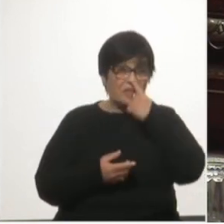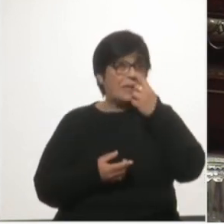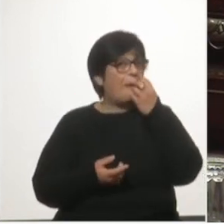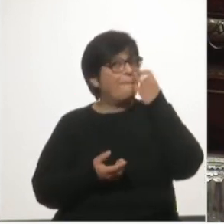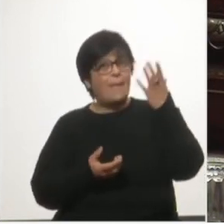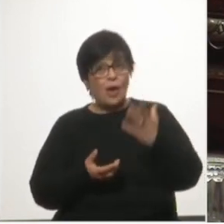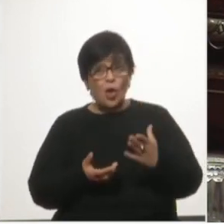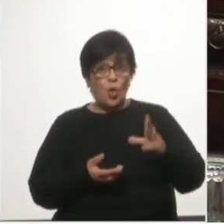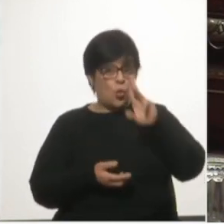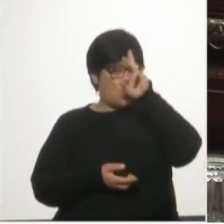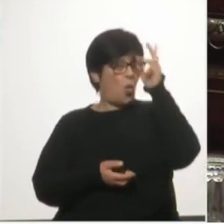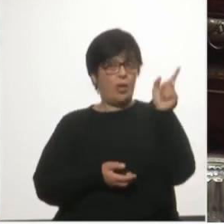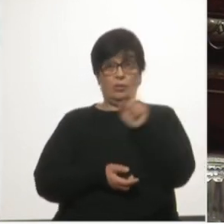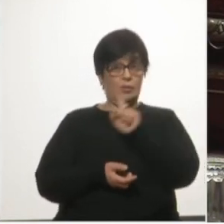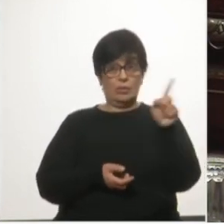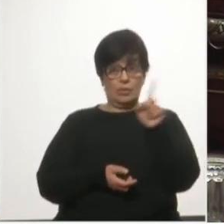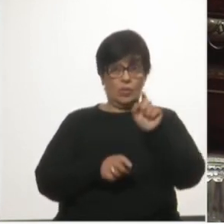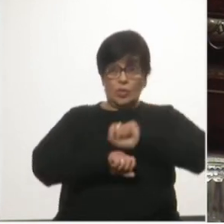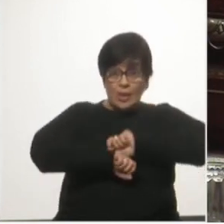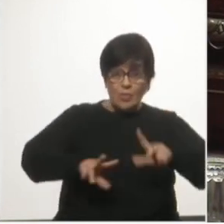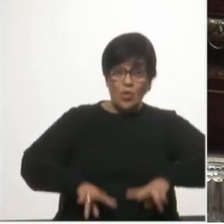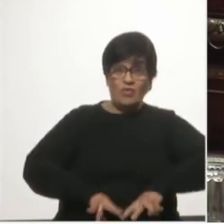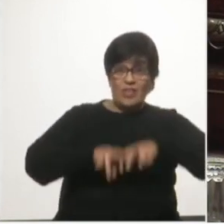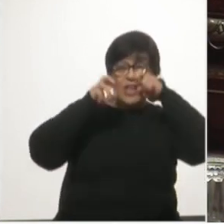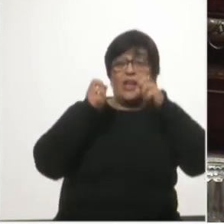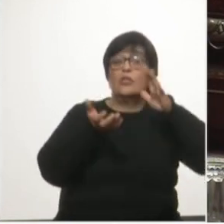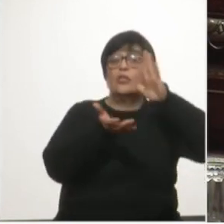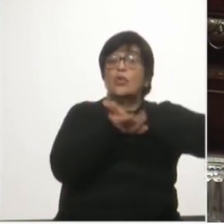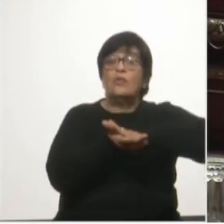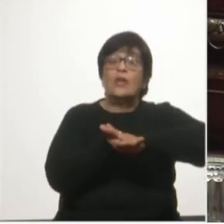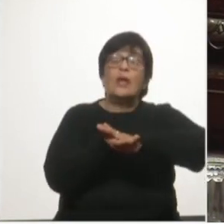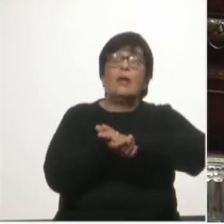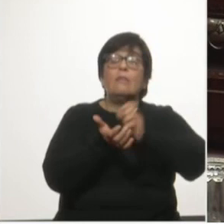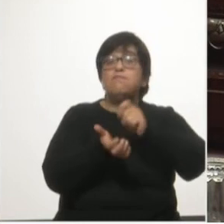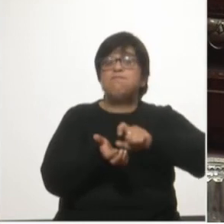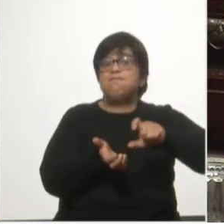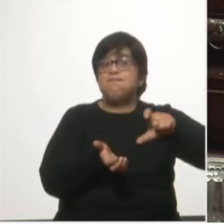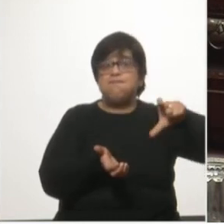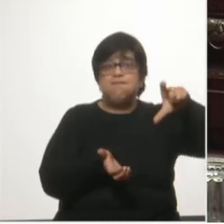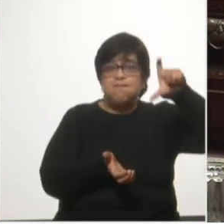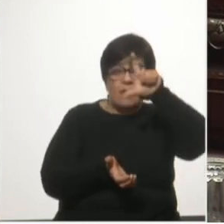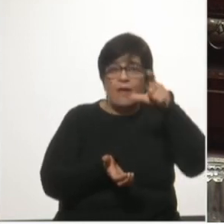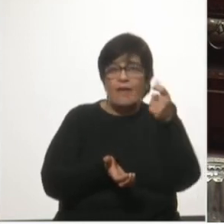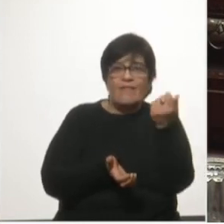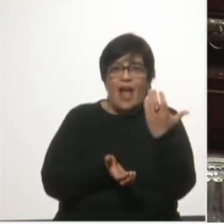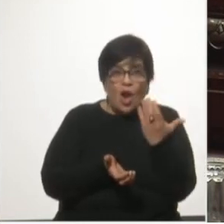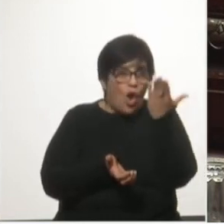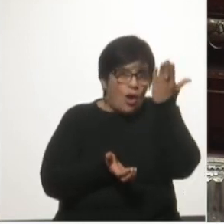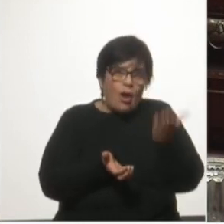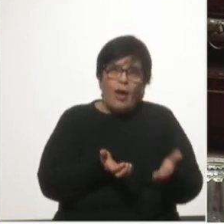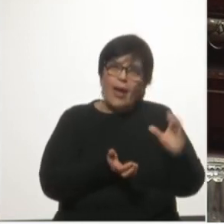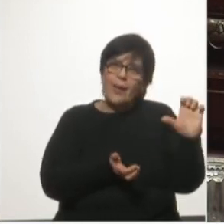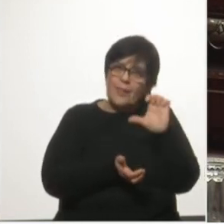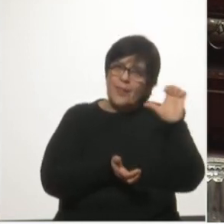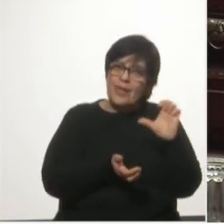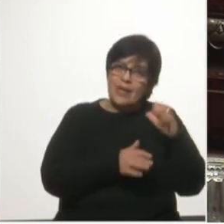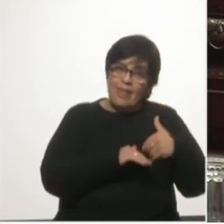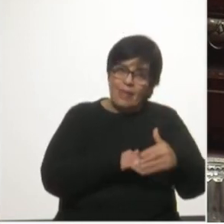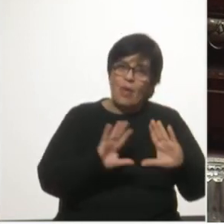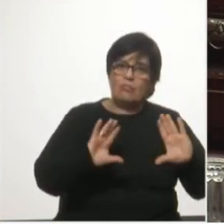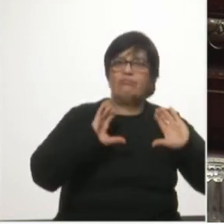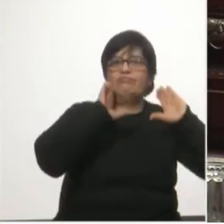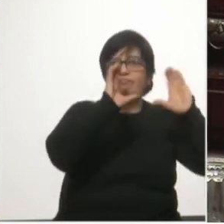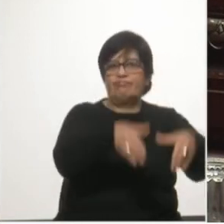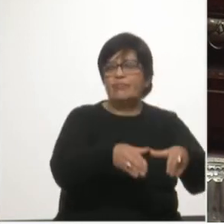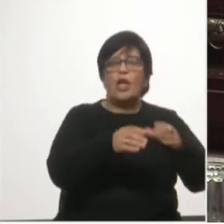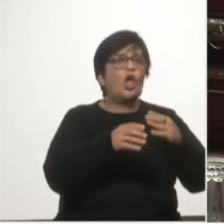sino que tampoco tiene estudios acerca de cuánto aumentó el valor de Catón Nací tras haberle entregado el